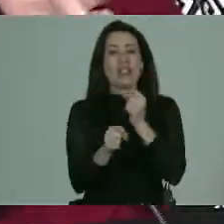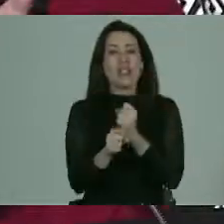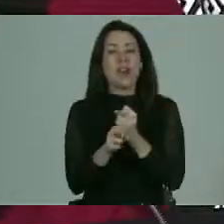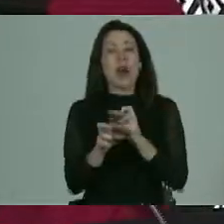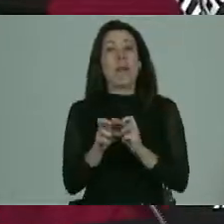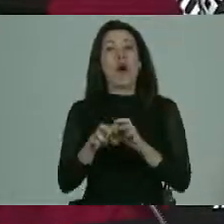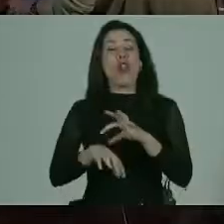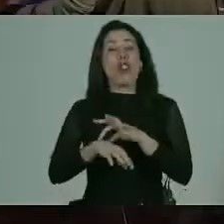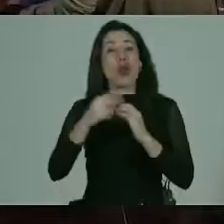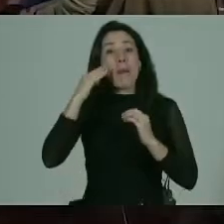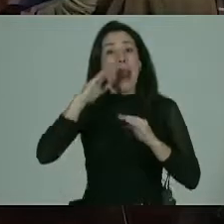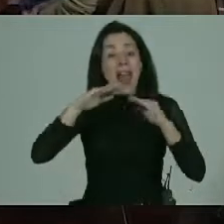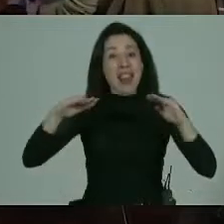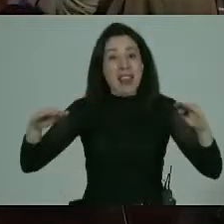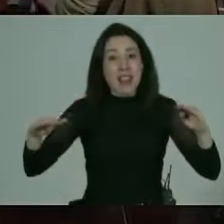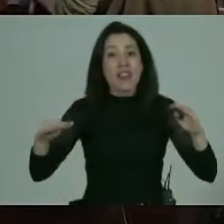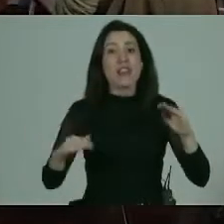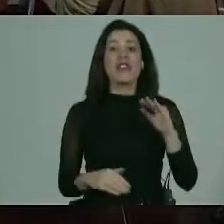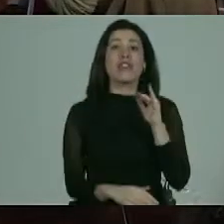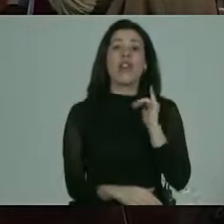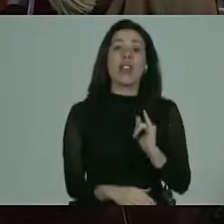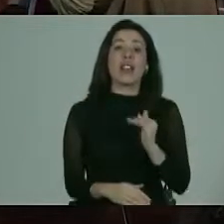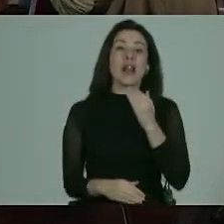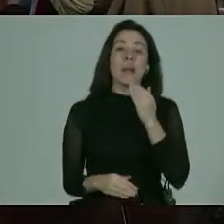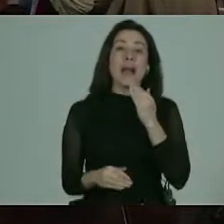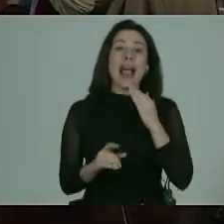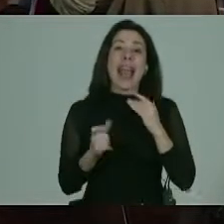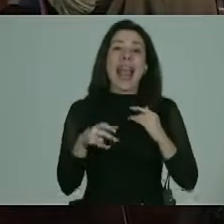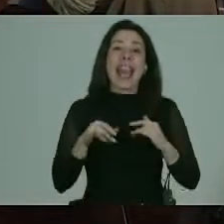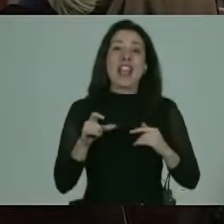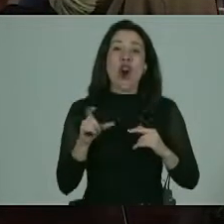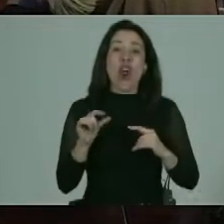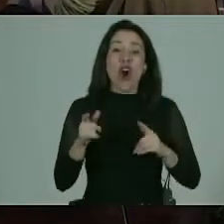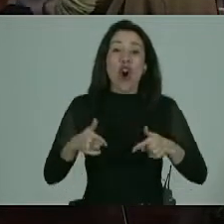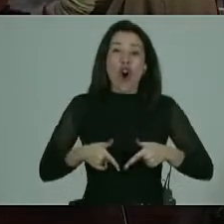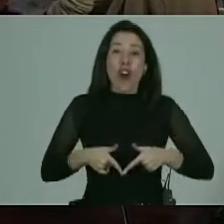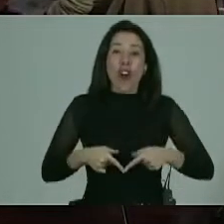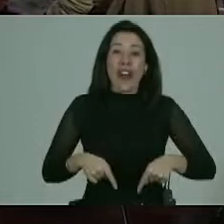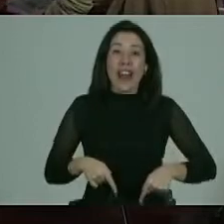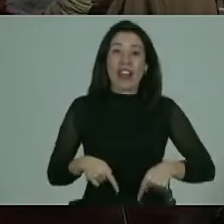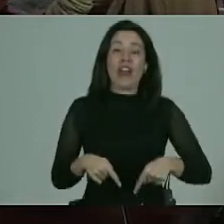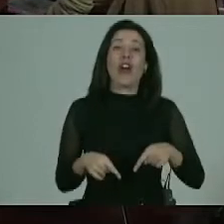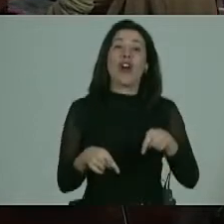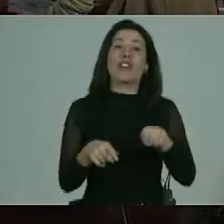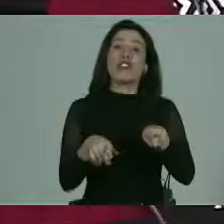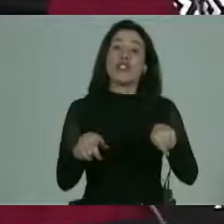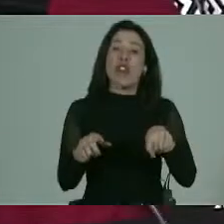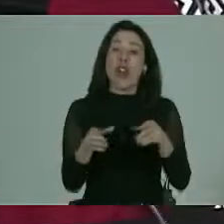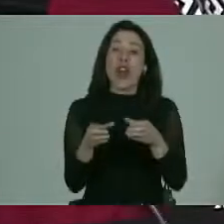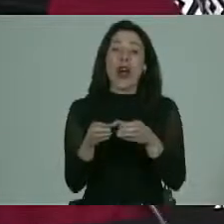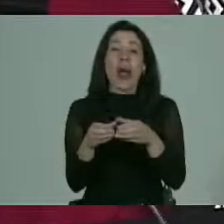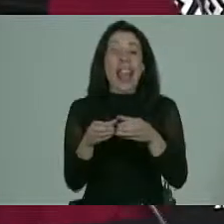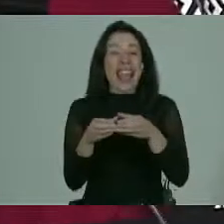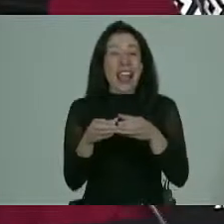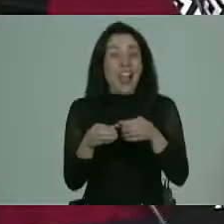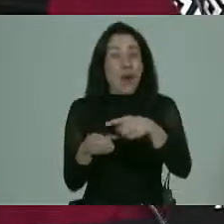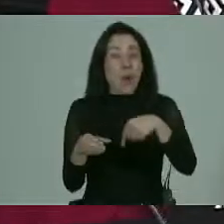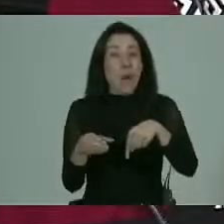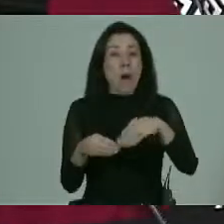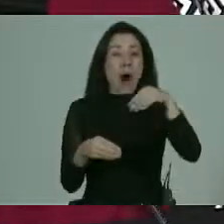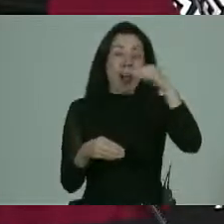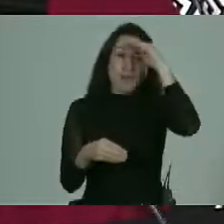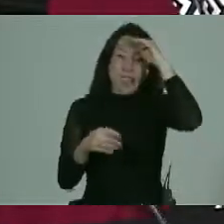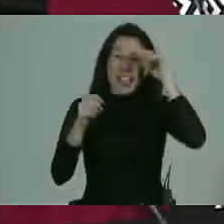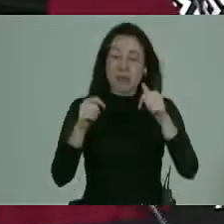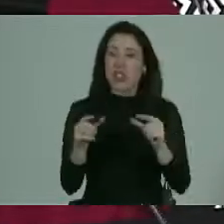por pediatra y ginecólogos infantiles ahora la masa crítica especialista todavía es mínima o sea falta